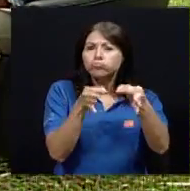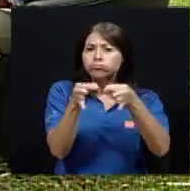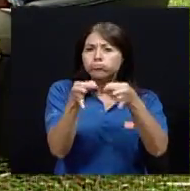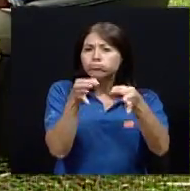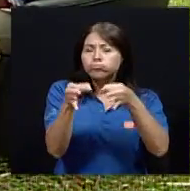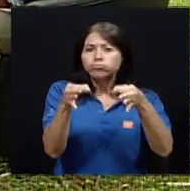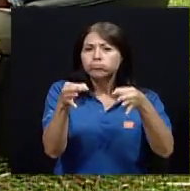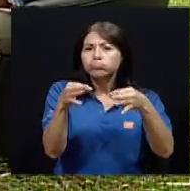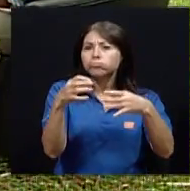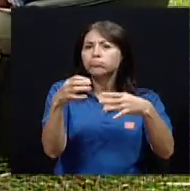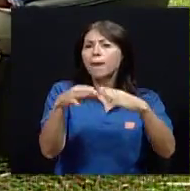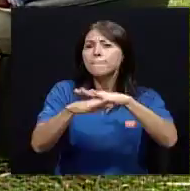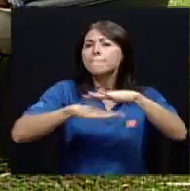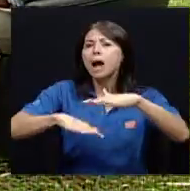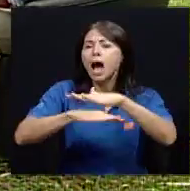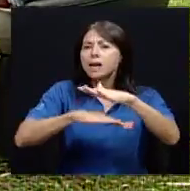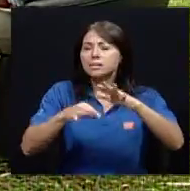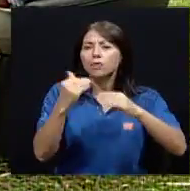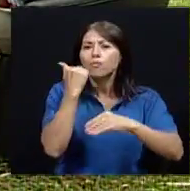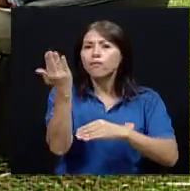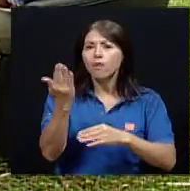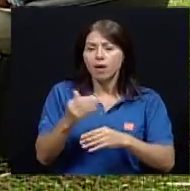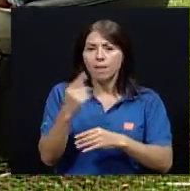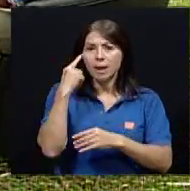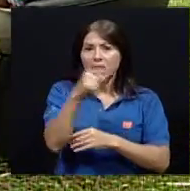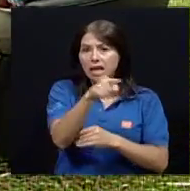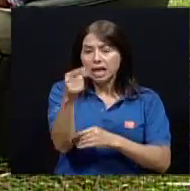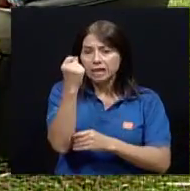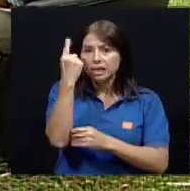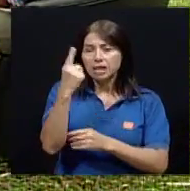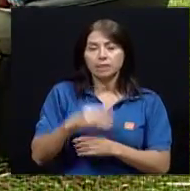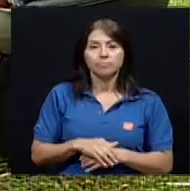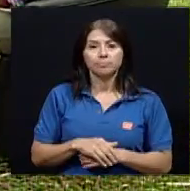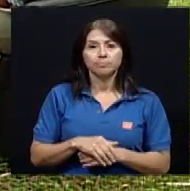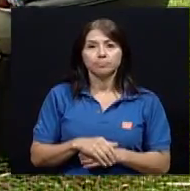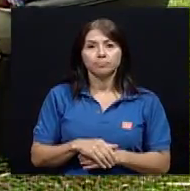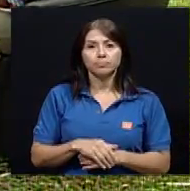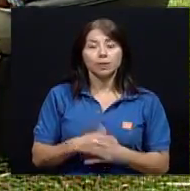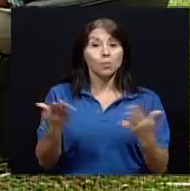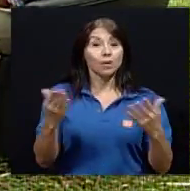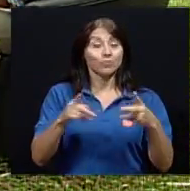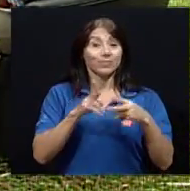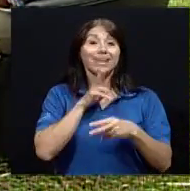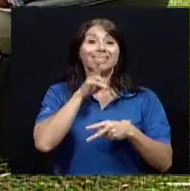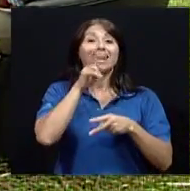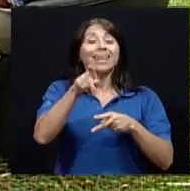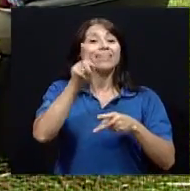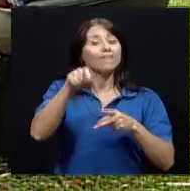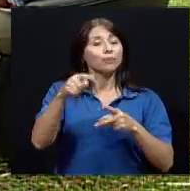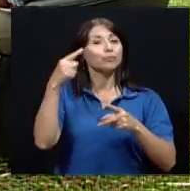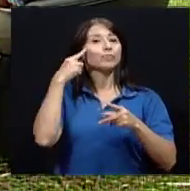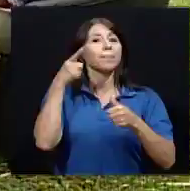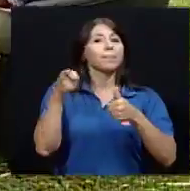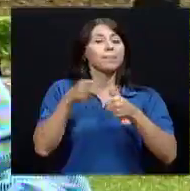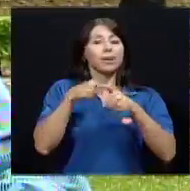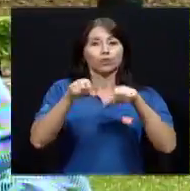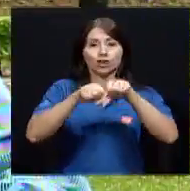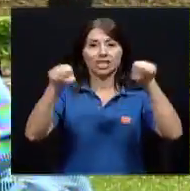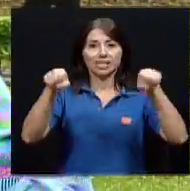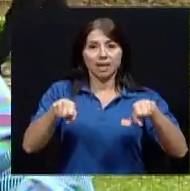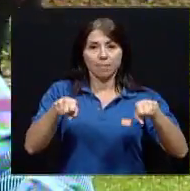su hogar. Bueno, en realidad tendríamos que partir del concepto de sistema, como decía usted, Pablo,